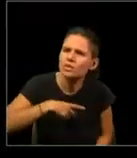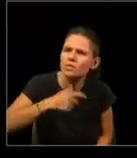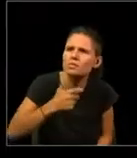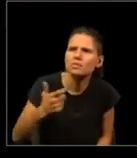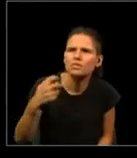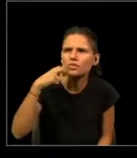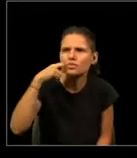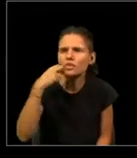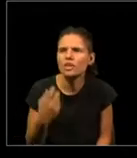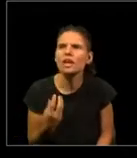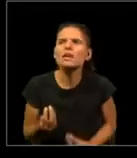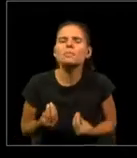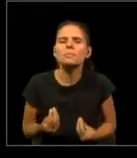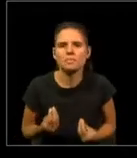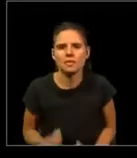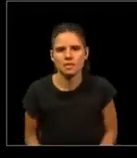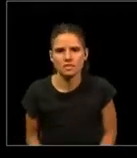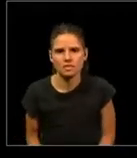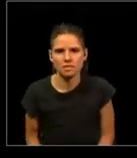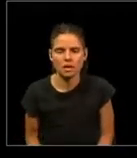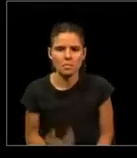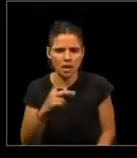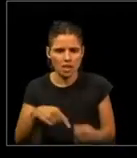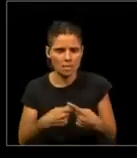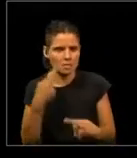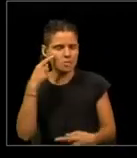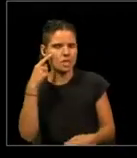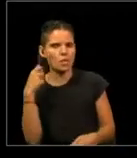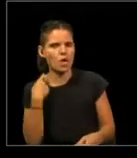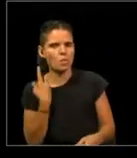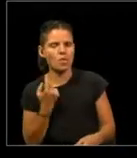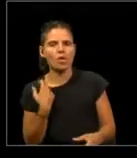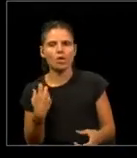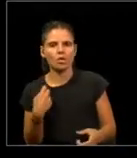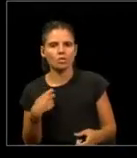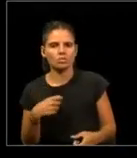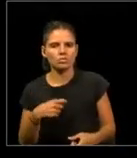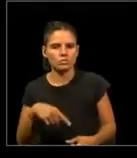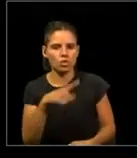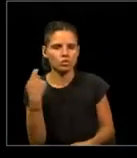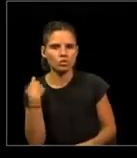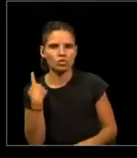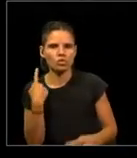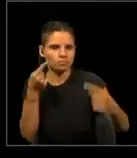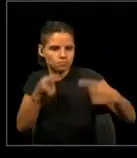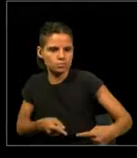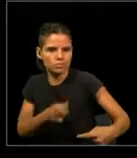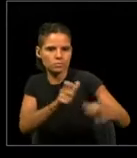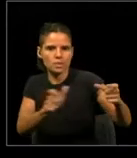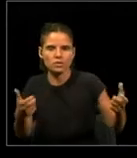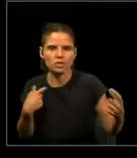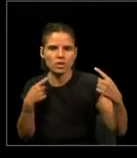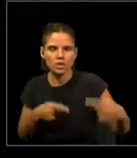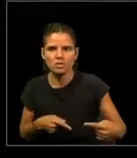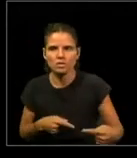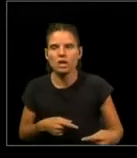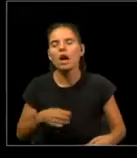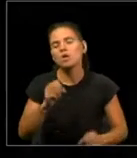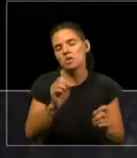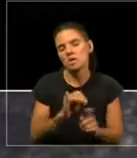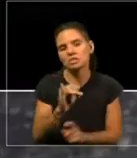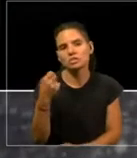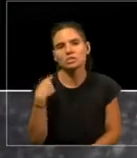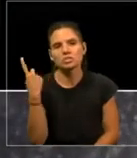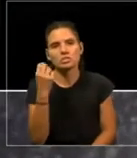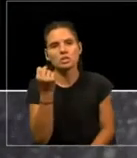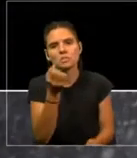¿Qué es lo que nos está pasando? Porque somos encima autodestructivos. Uno puede decir, bueno, no, en realidad mató a los otros que